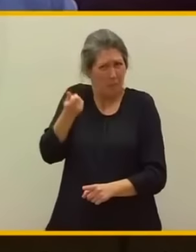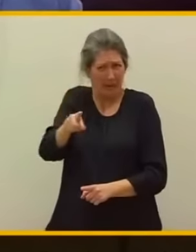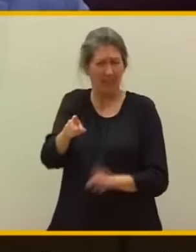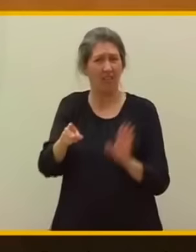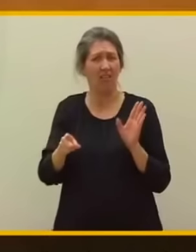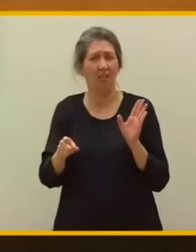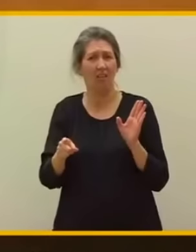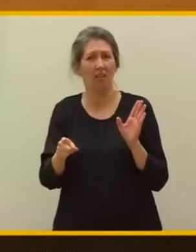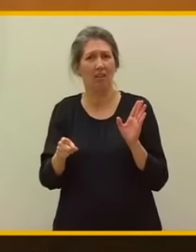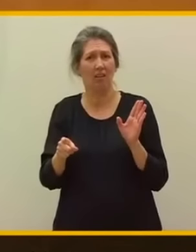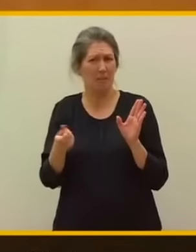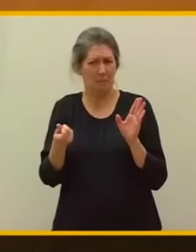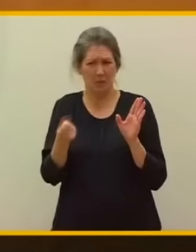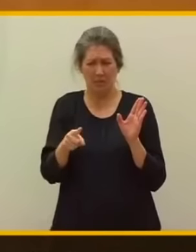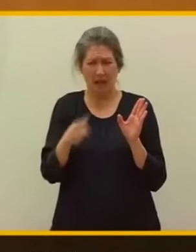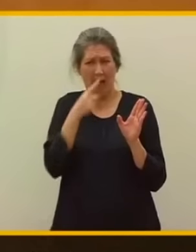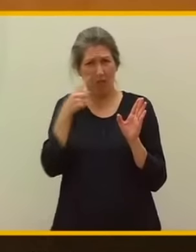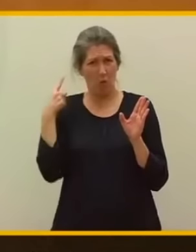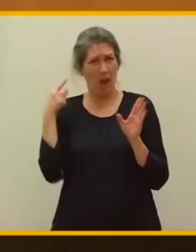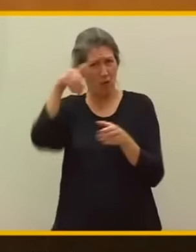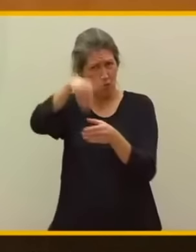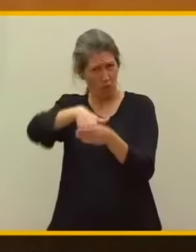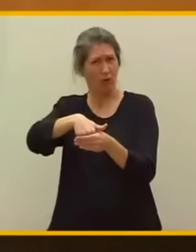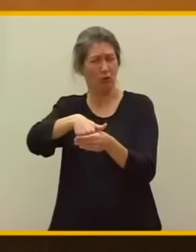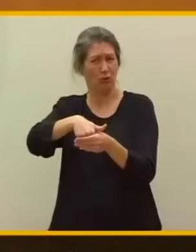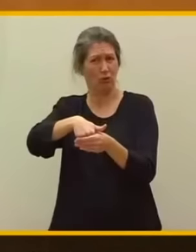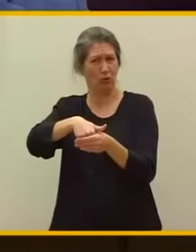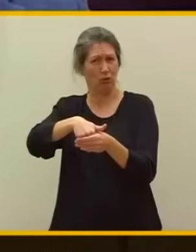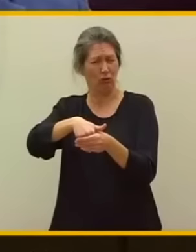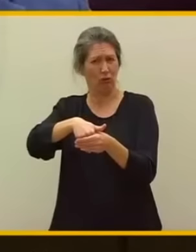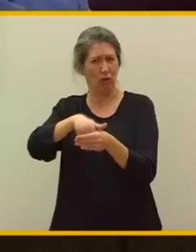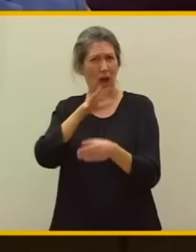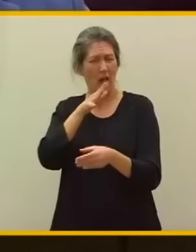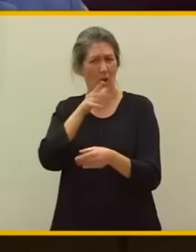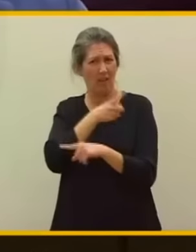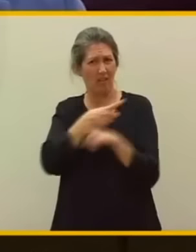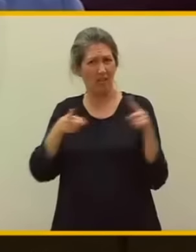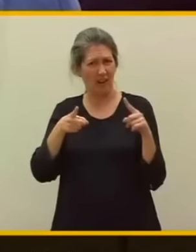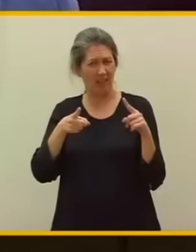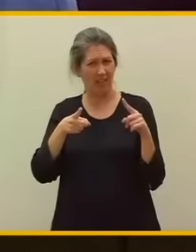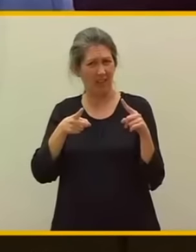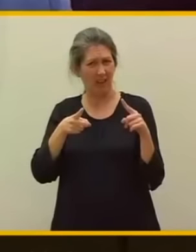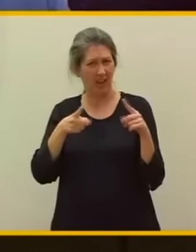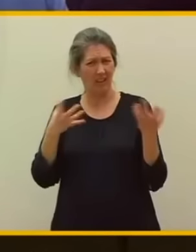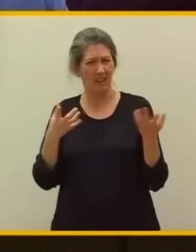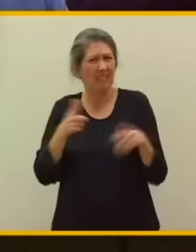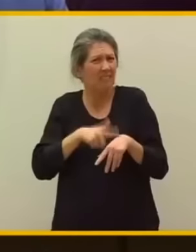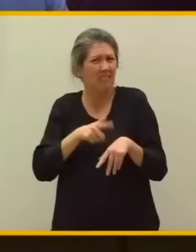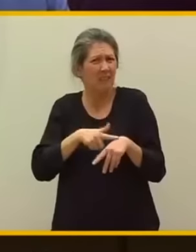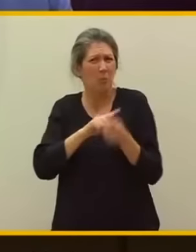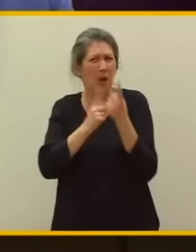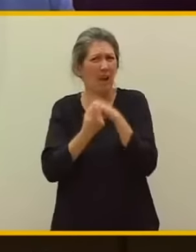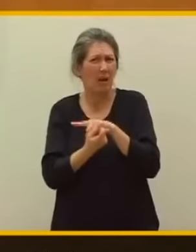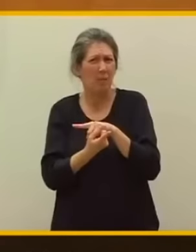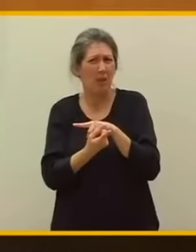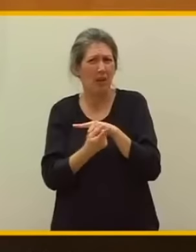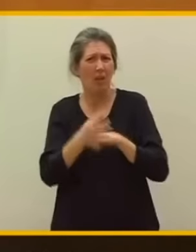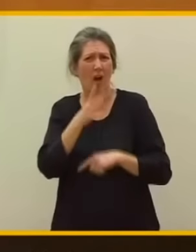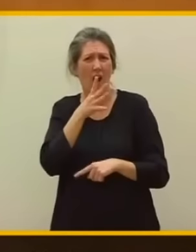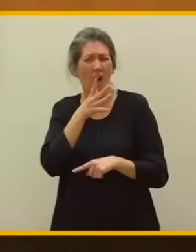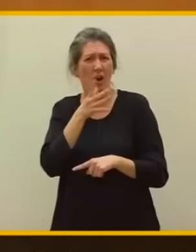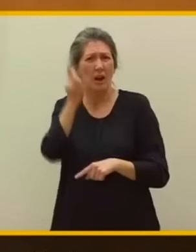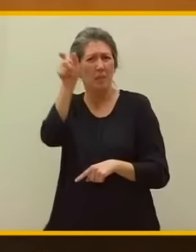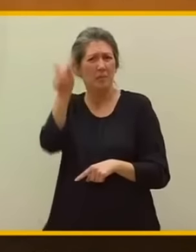hace un año. ¿Qué ha pasado para que ustedes, en un año, se parezcan más al señor Ortega Smith